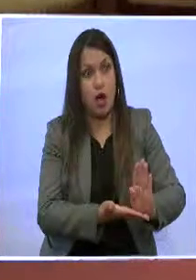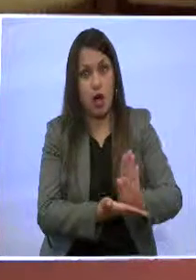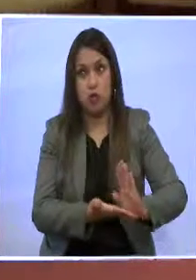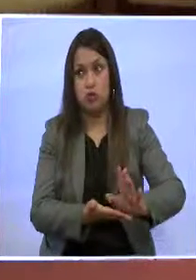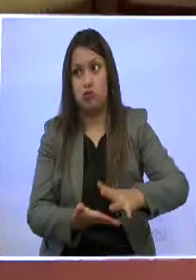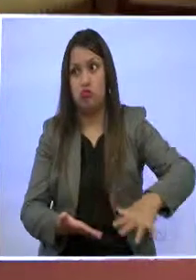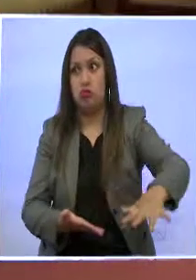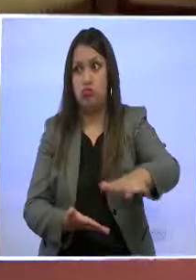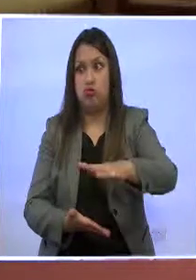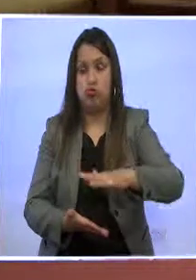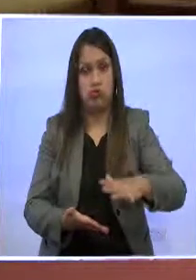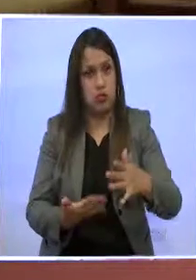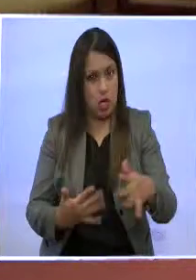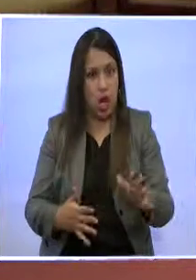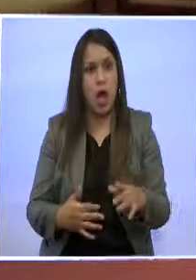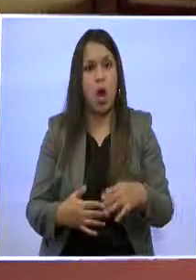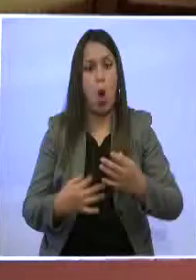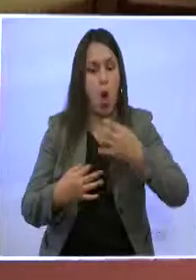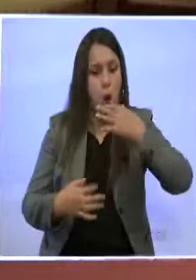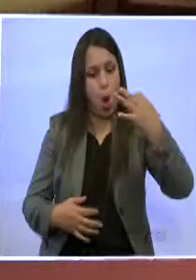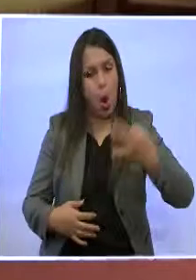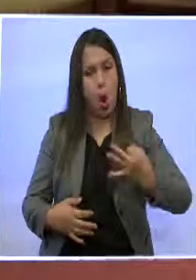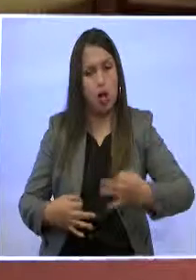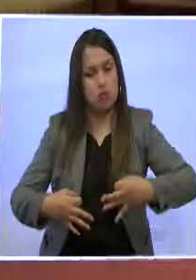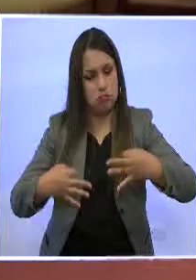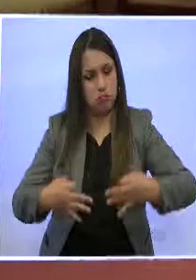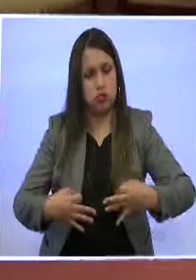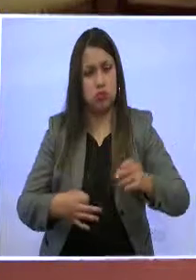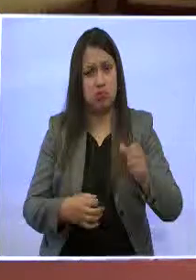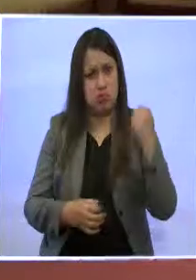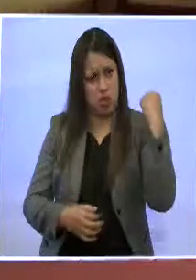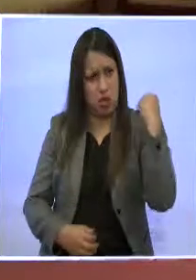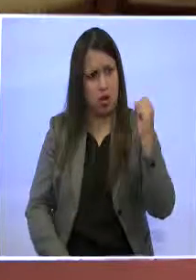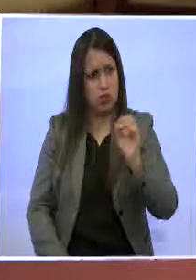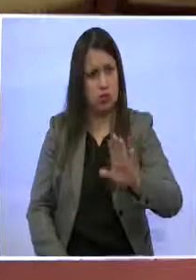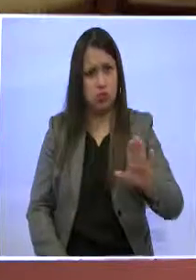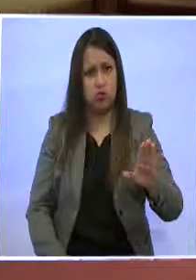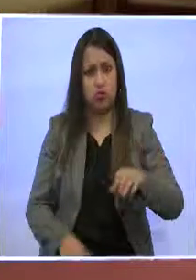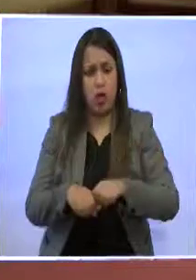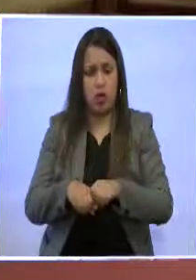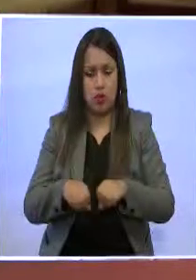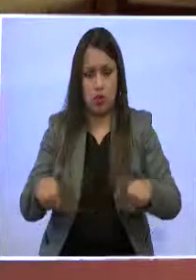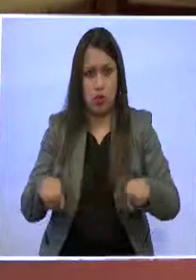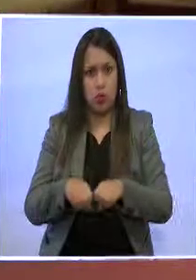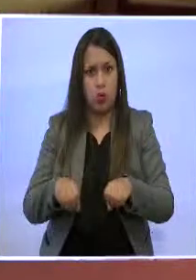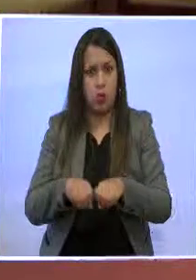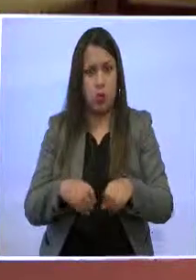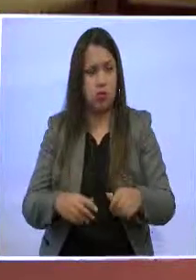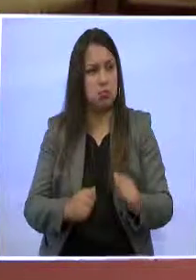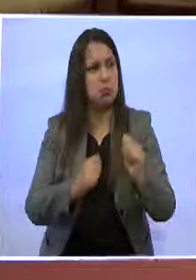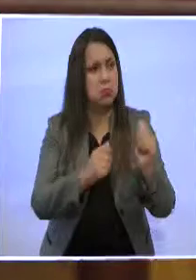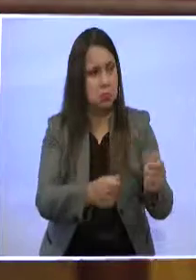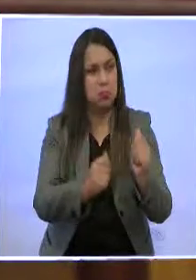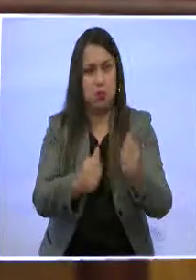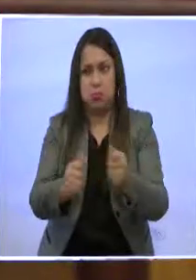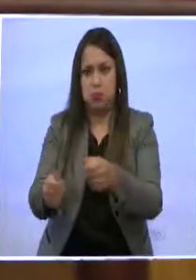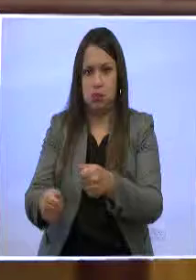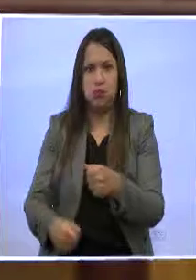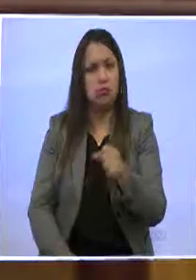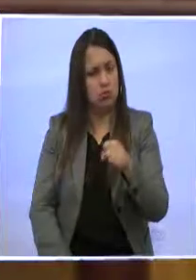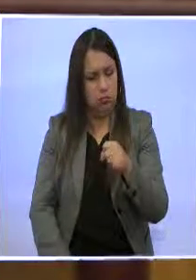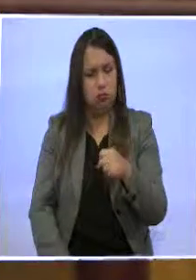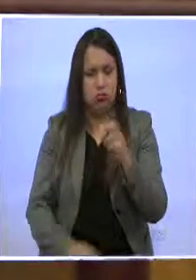entendemos como una manifestación del derecho a la ciudad que tenemos todas y todos, y como una posibilidad